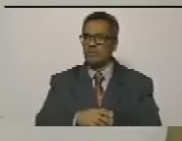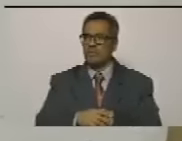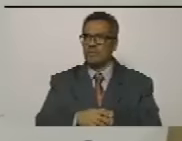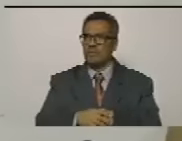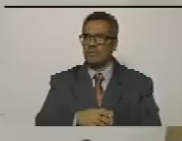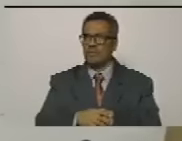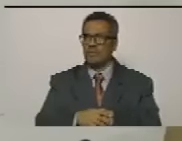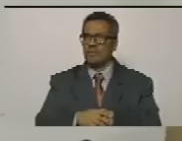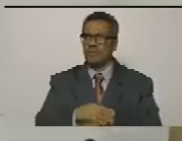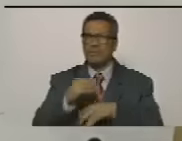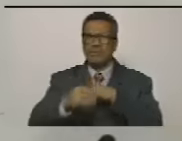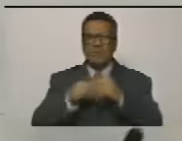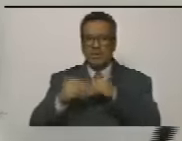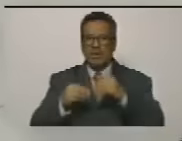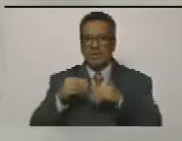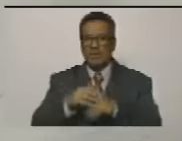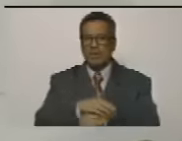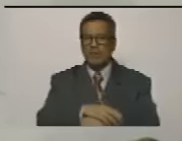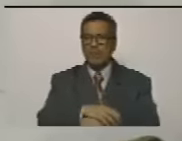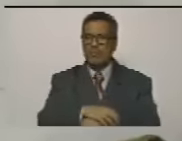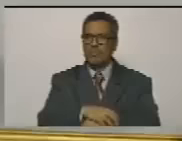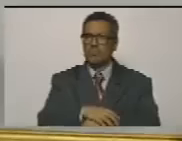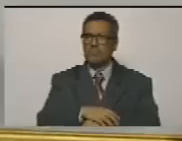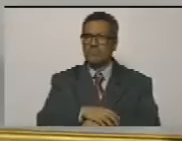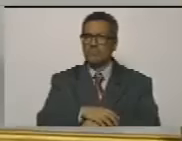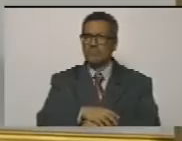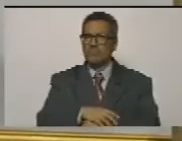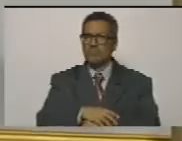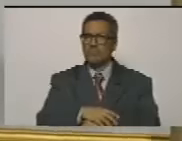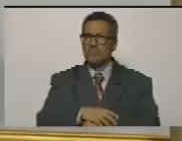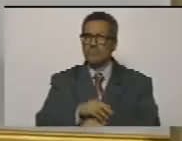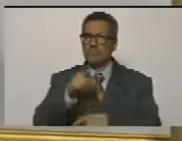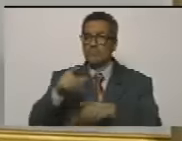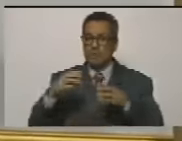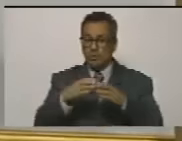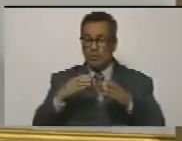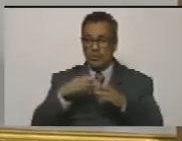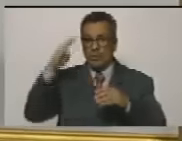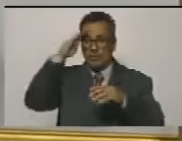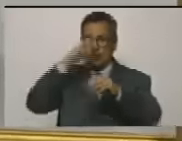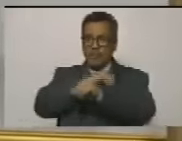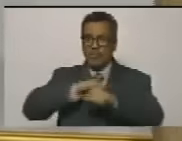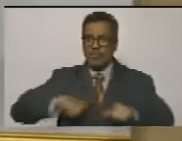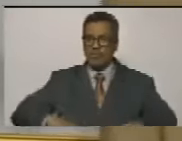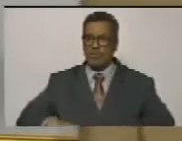¿qué hubieran hecho si unos grupos de militares